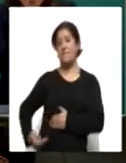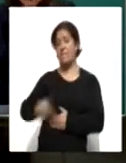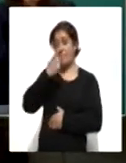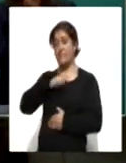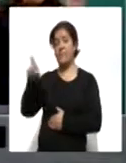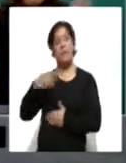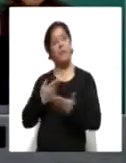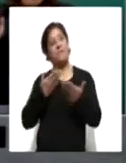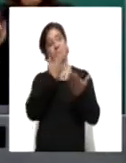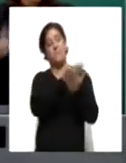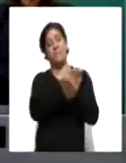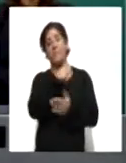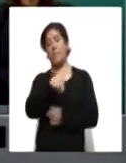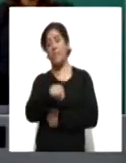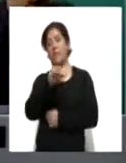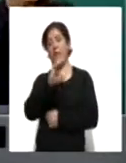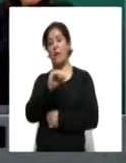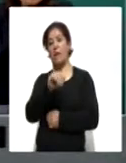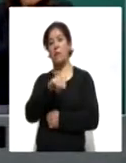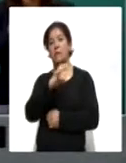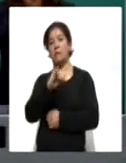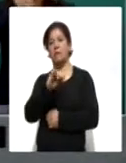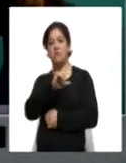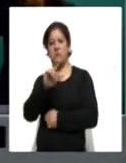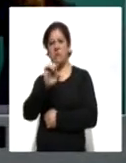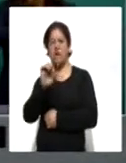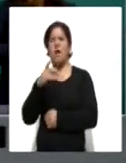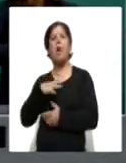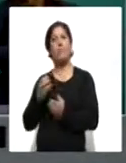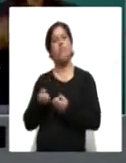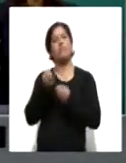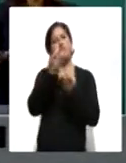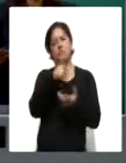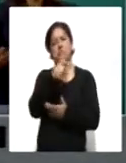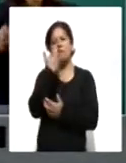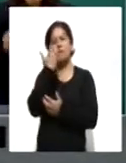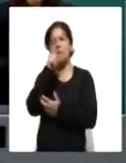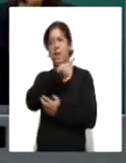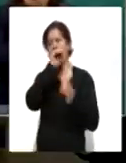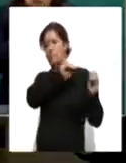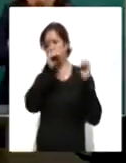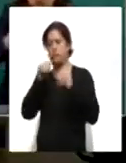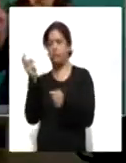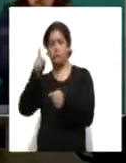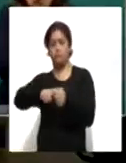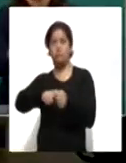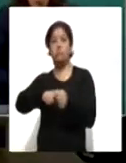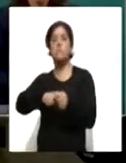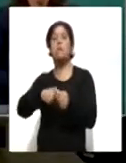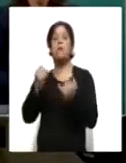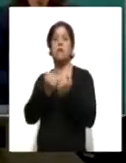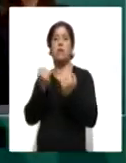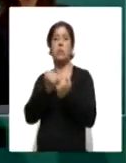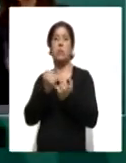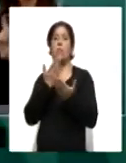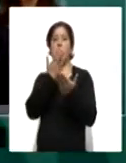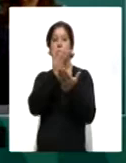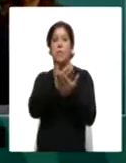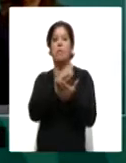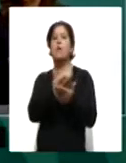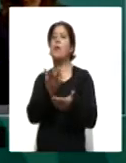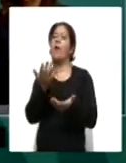Cancillería de su país a que realice gestiones con Reino Unido para ofrecer el asilo político e incluso solicitar el indulto de Assange.